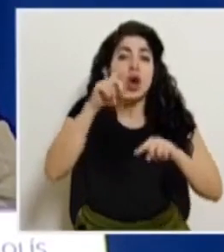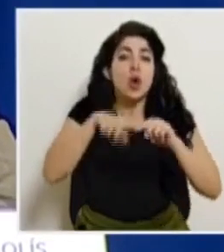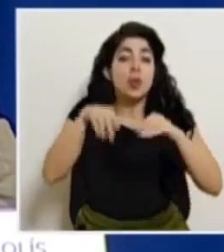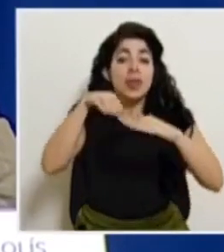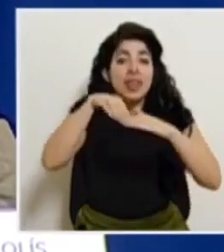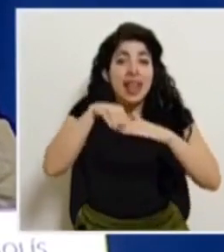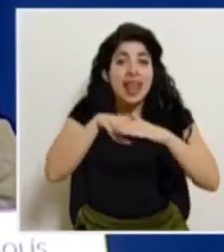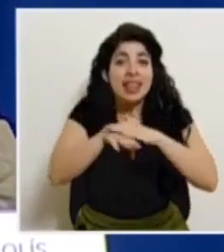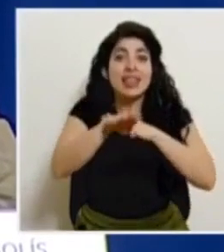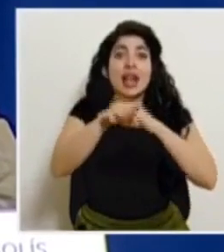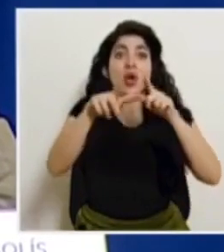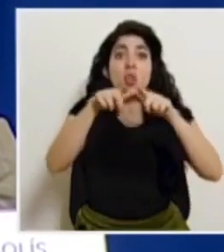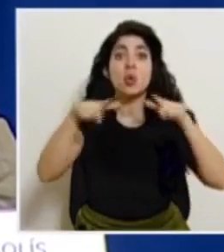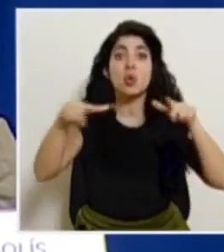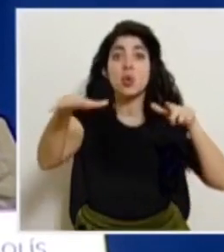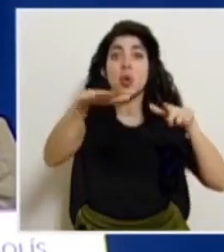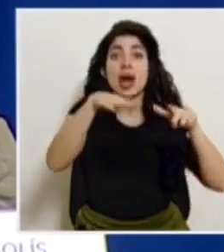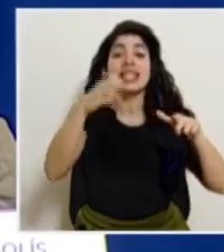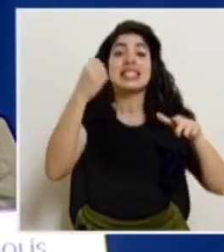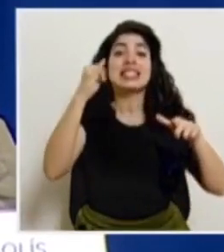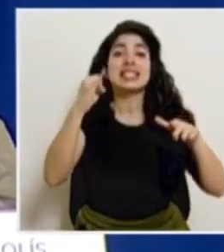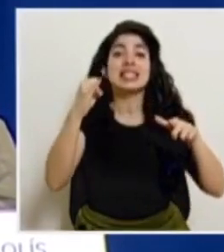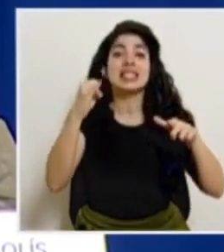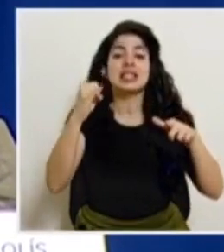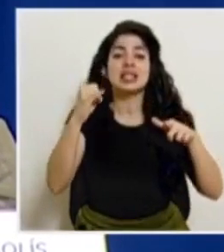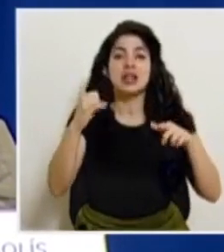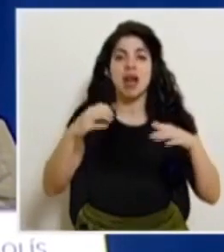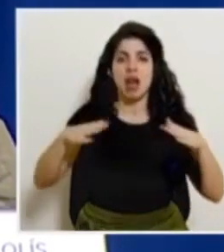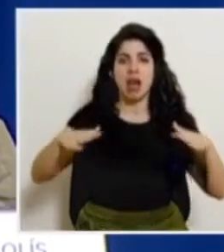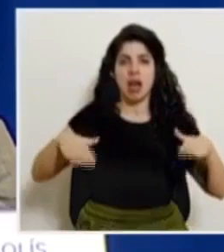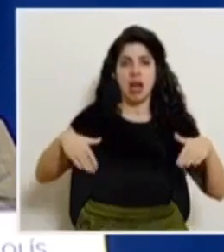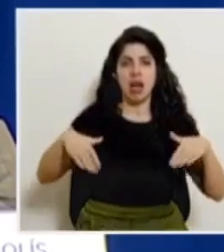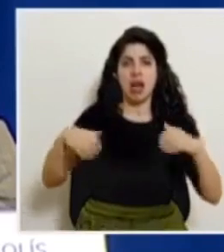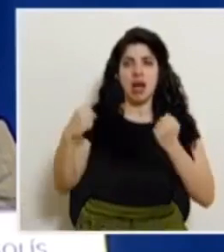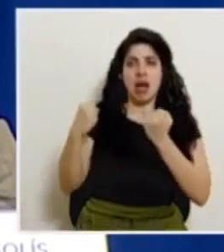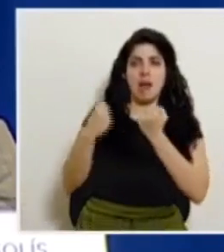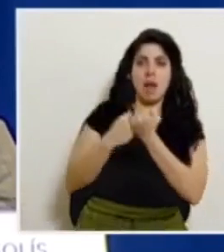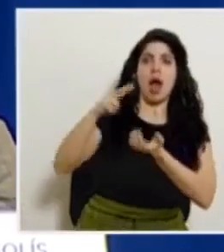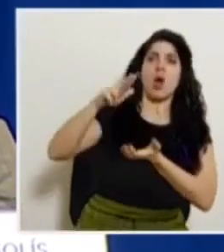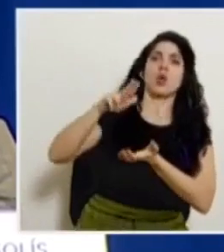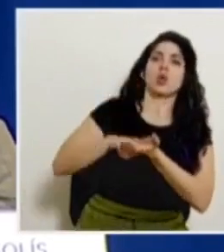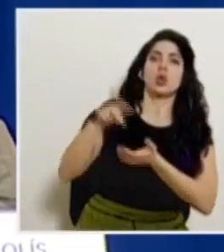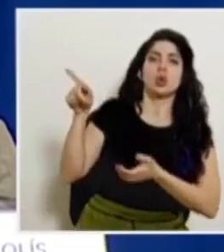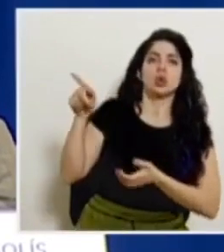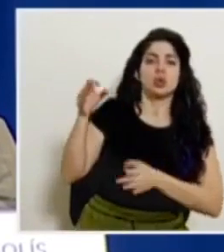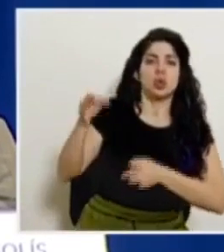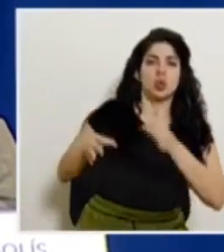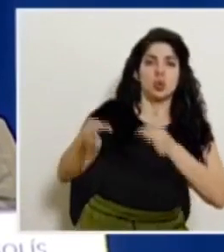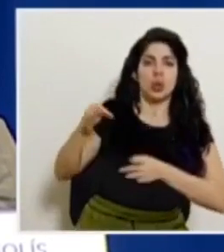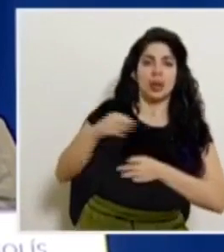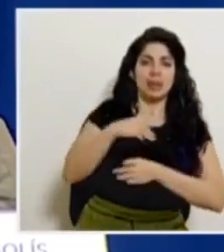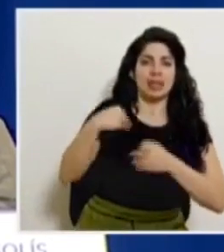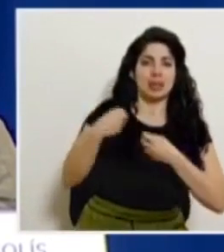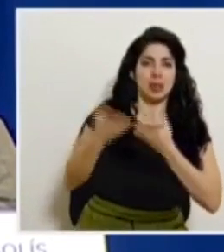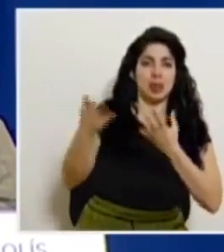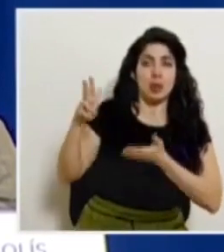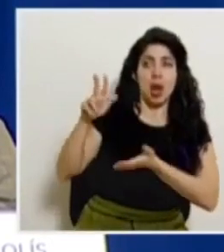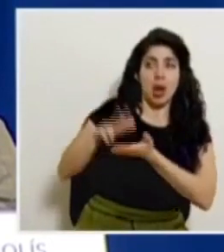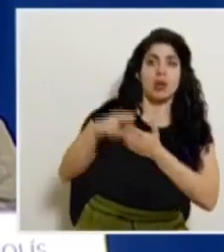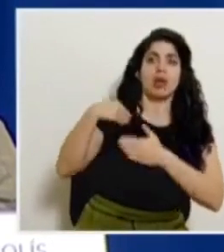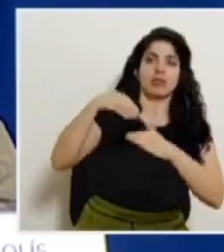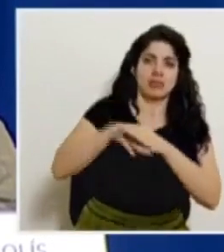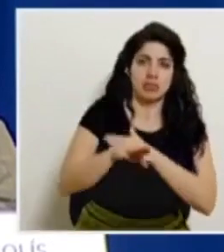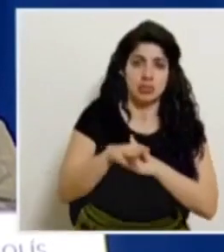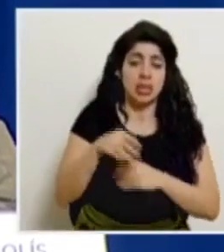ingresar a estos sitios sin el concurso de esa autorización del ministerio público aquí seguimos haciendo